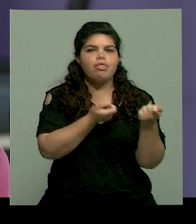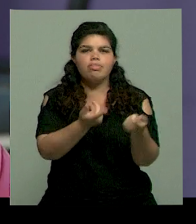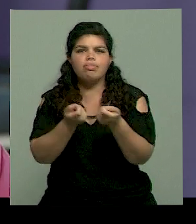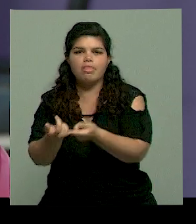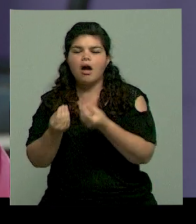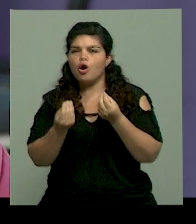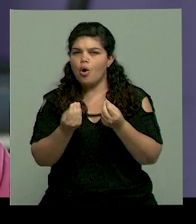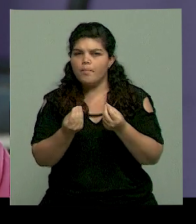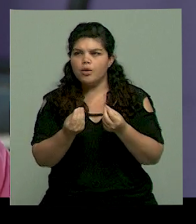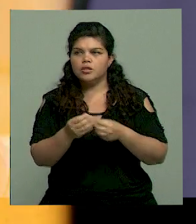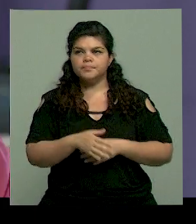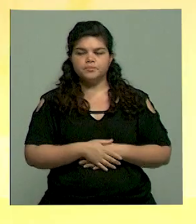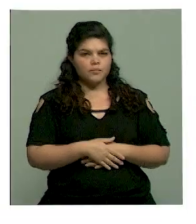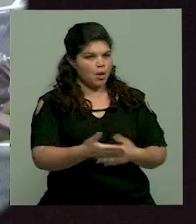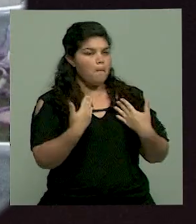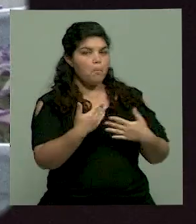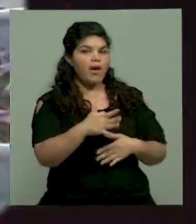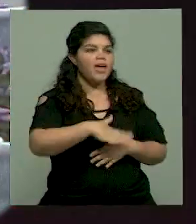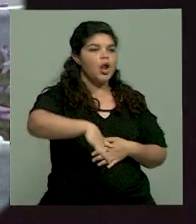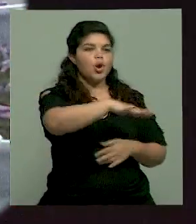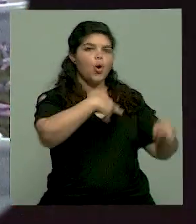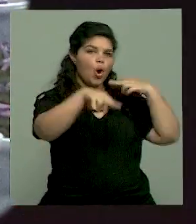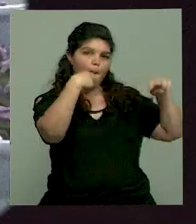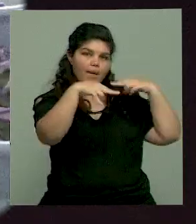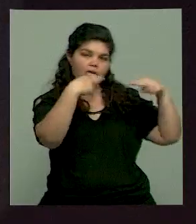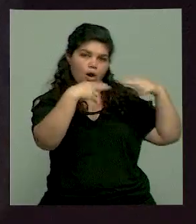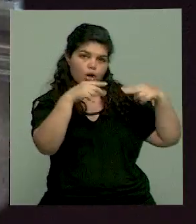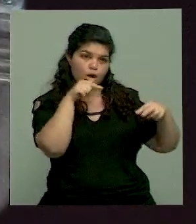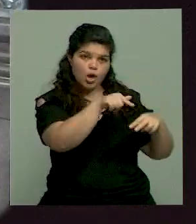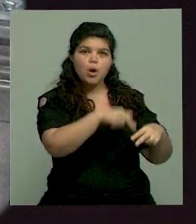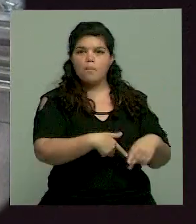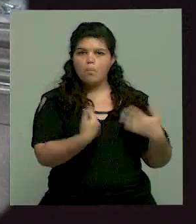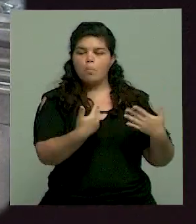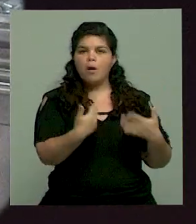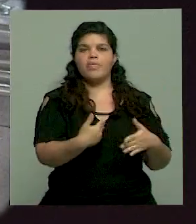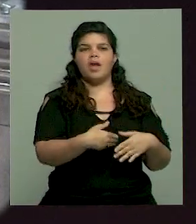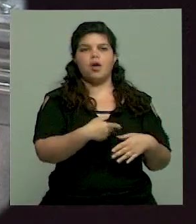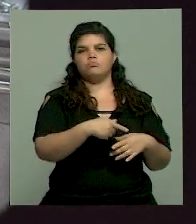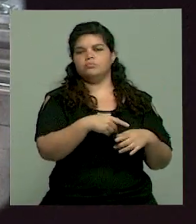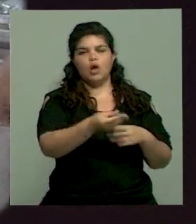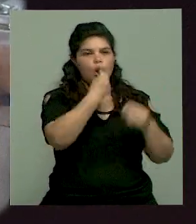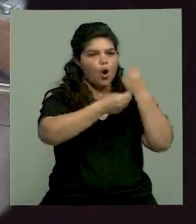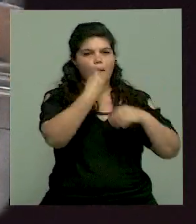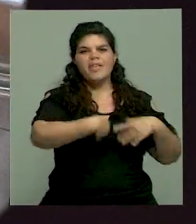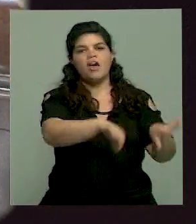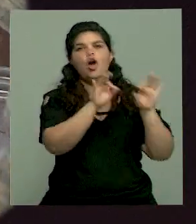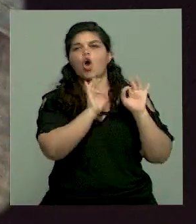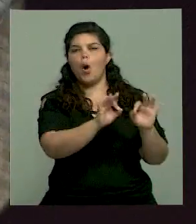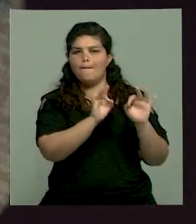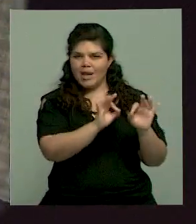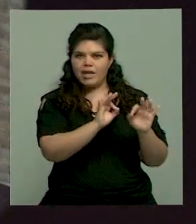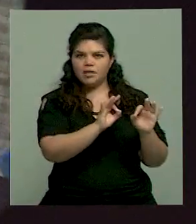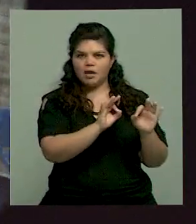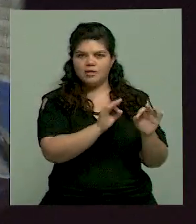Tienen la posibilidad de venir al comedor que les ofrece un menú. Por lo menos, un menú completo, diario tienen, con todo lo que podrían